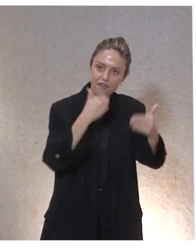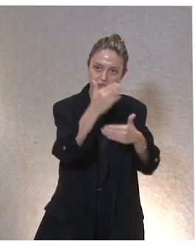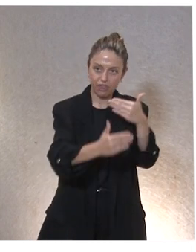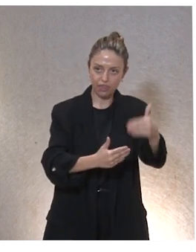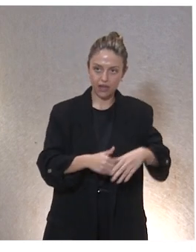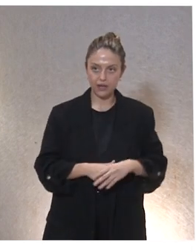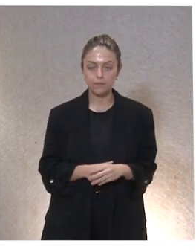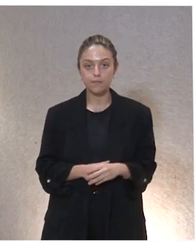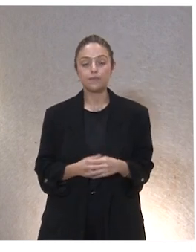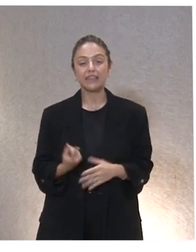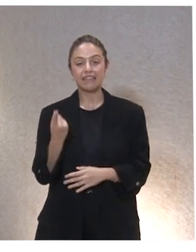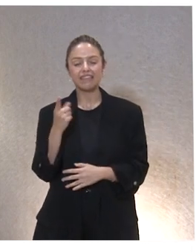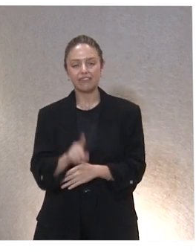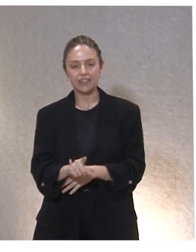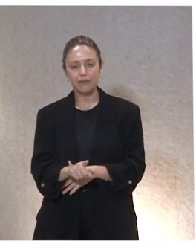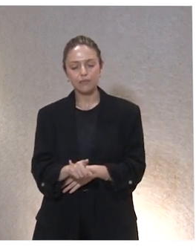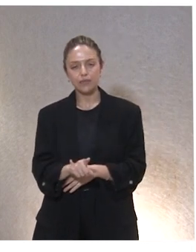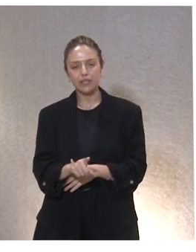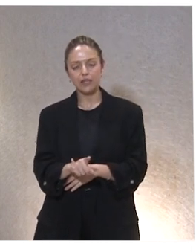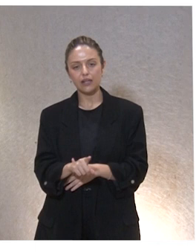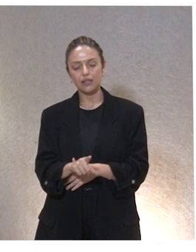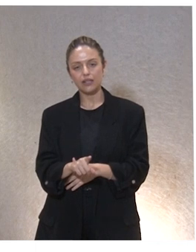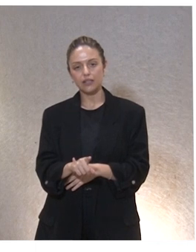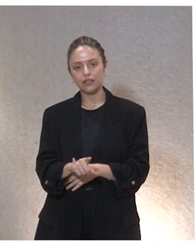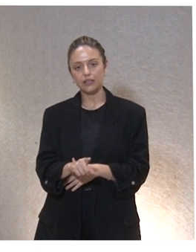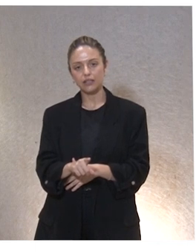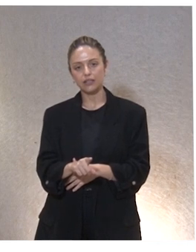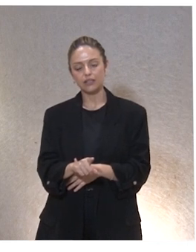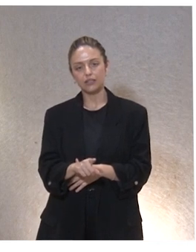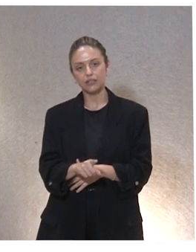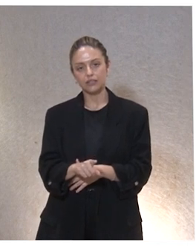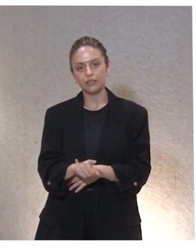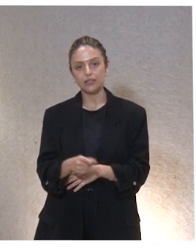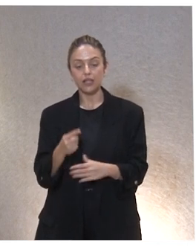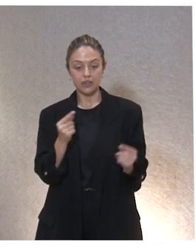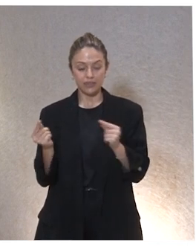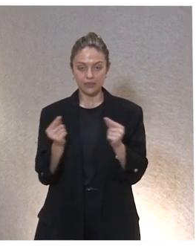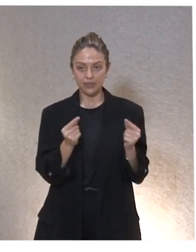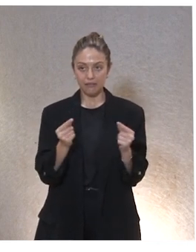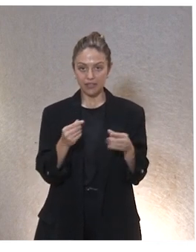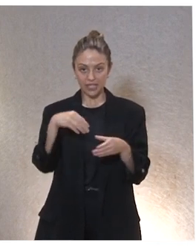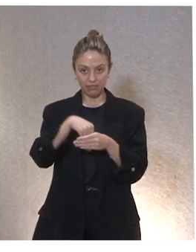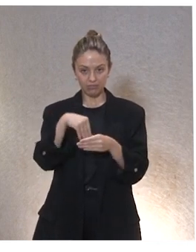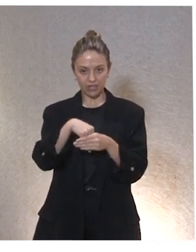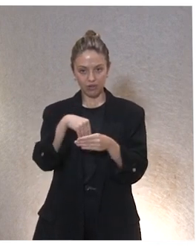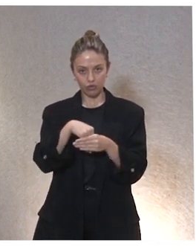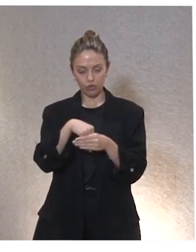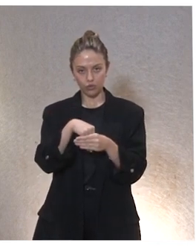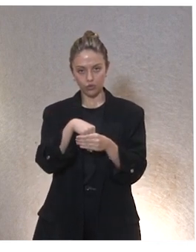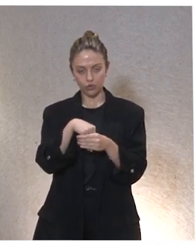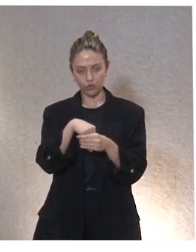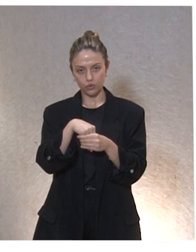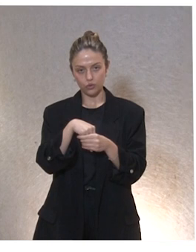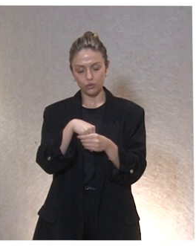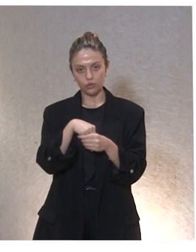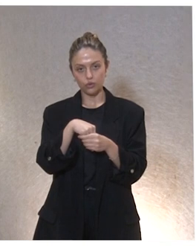Por otro lado, veníamos de todo un debate interno. En el